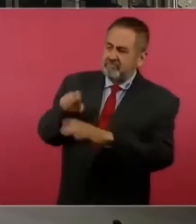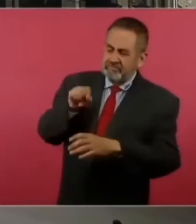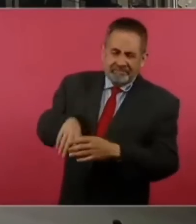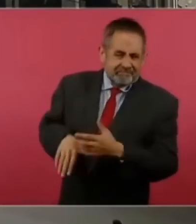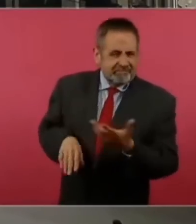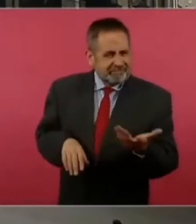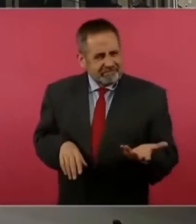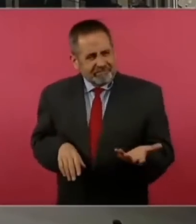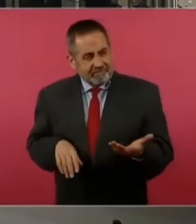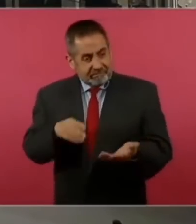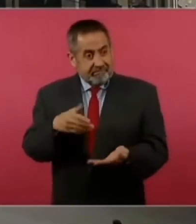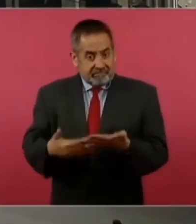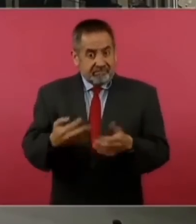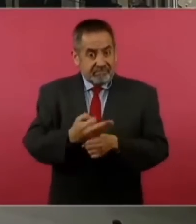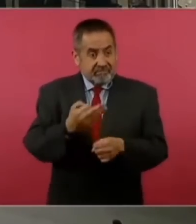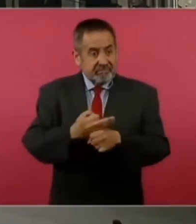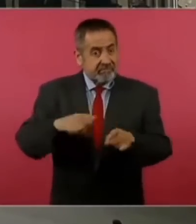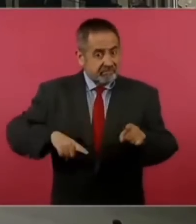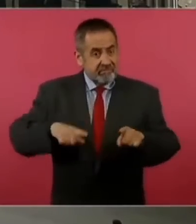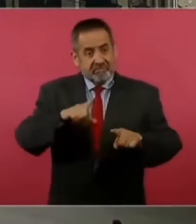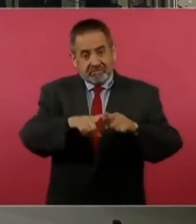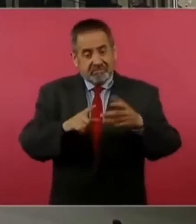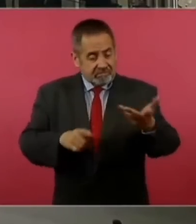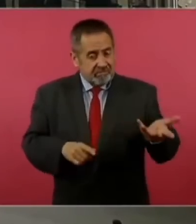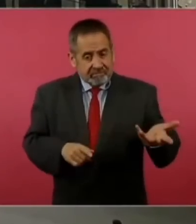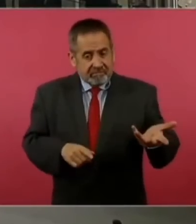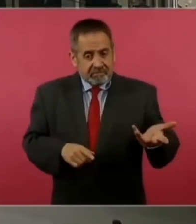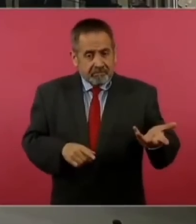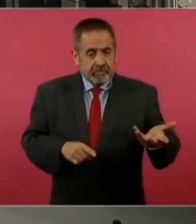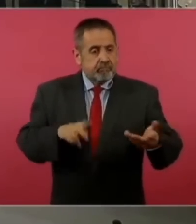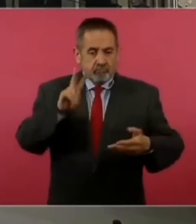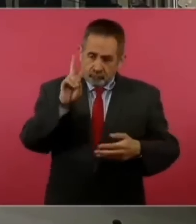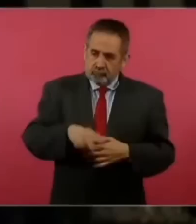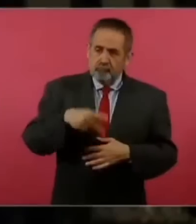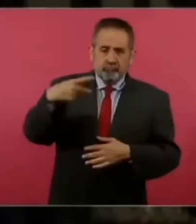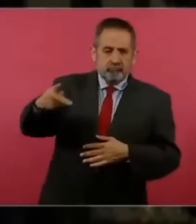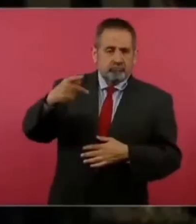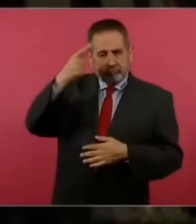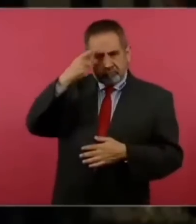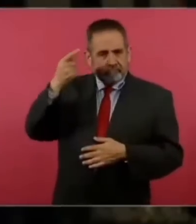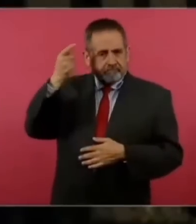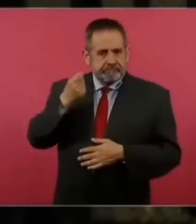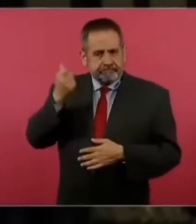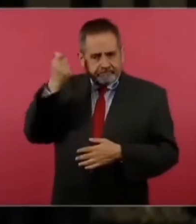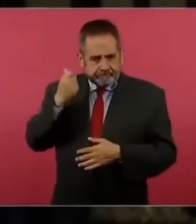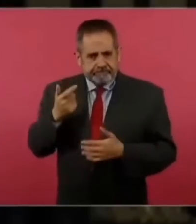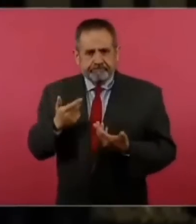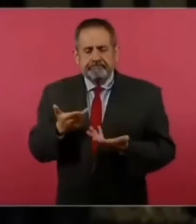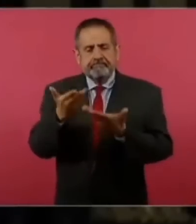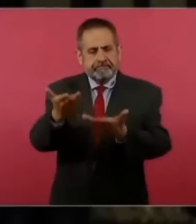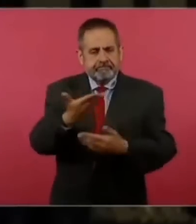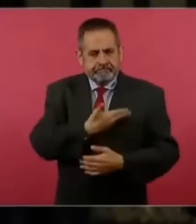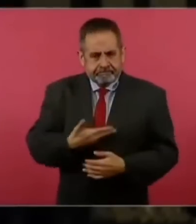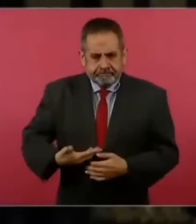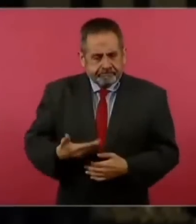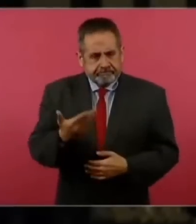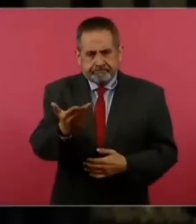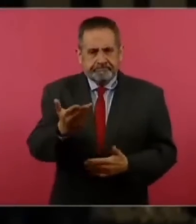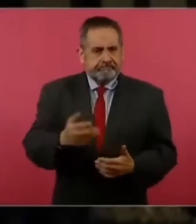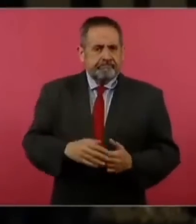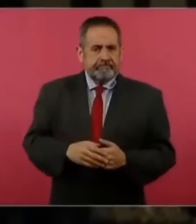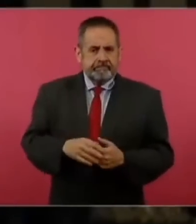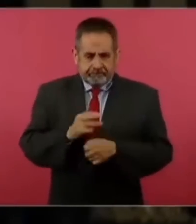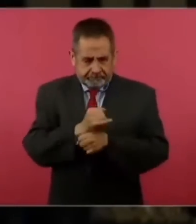en turno y con licitaciones directas pues estos recursos que le pertenecen a los jubilados y pensionados presidente el